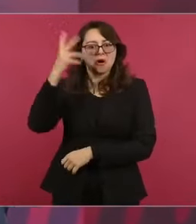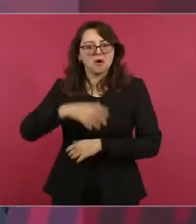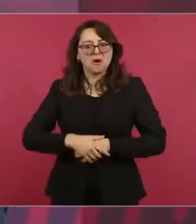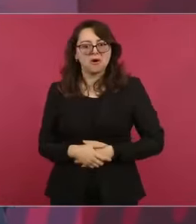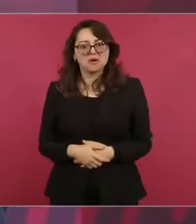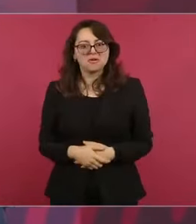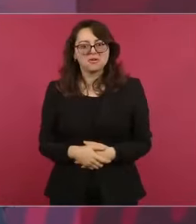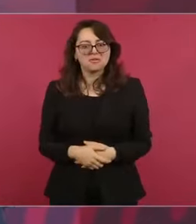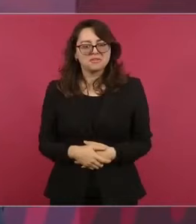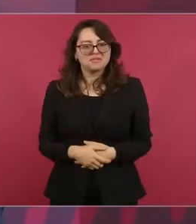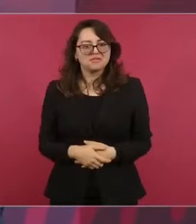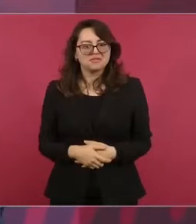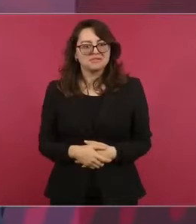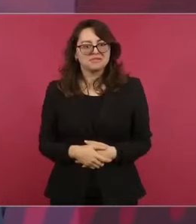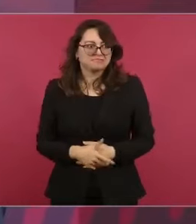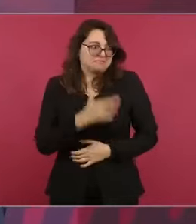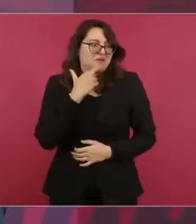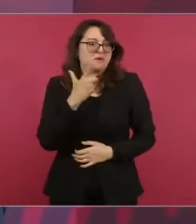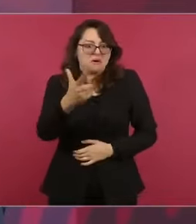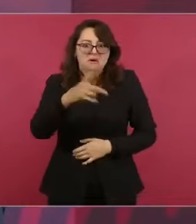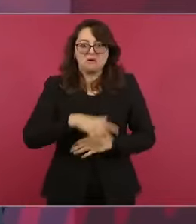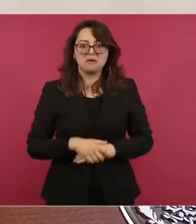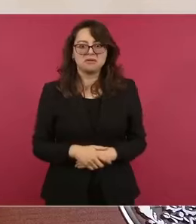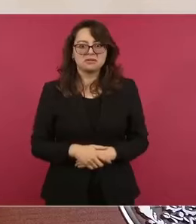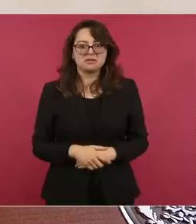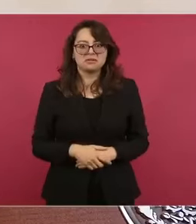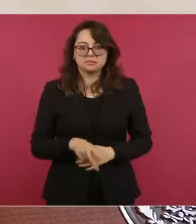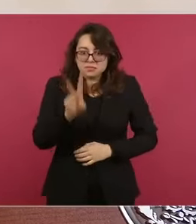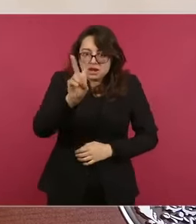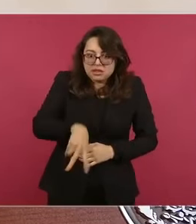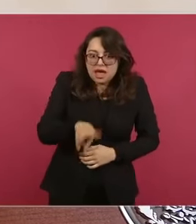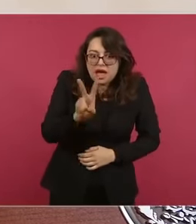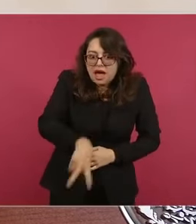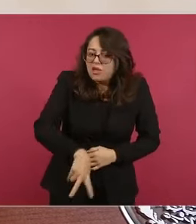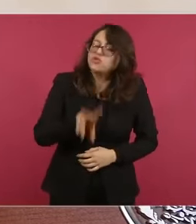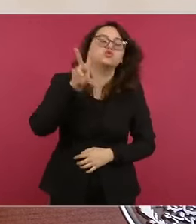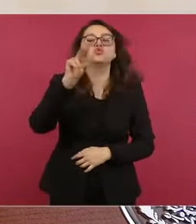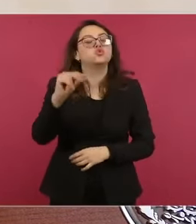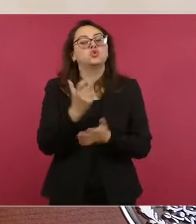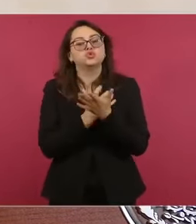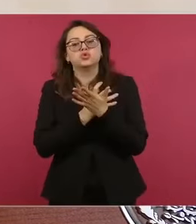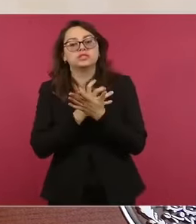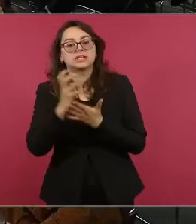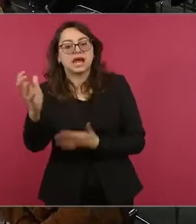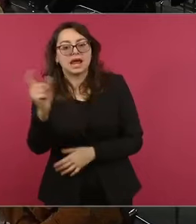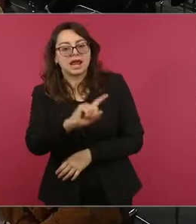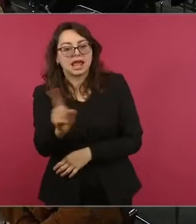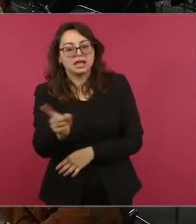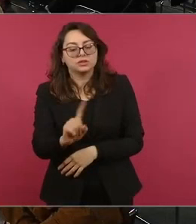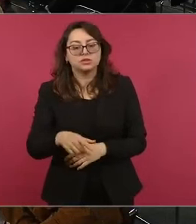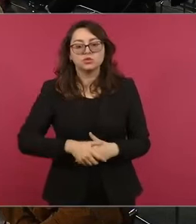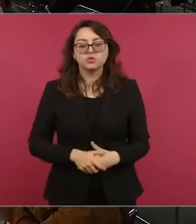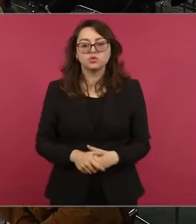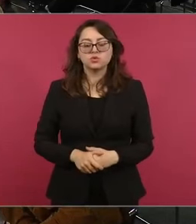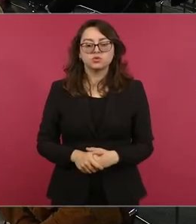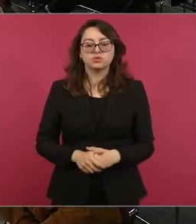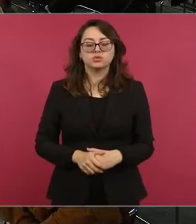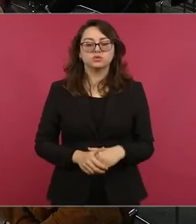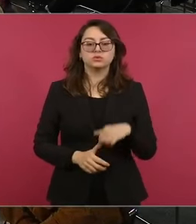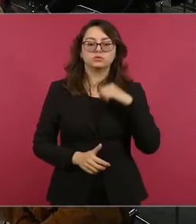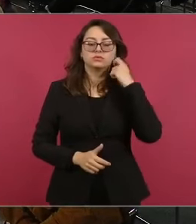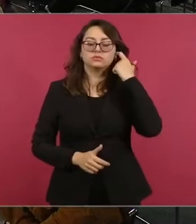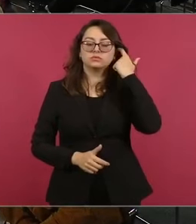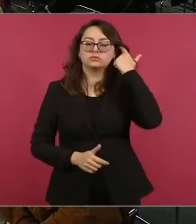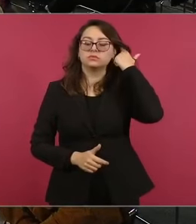O sea, no estoy exagerando. ¿Y si está en eso la reforma aburrante porque no va haber dinero para tribunales, la